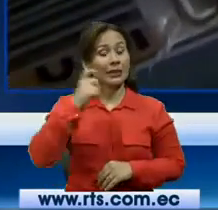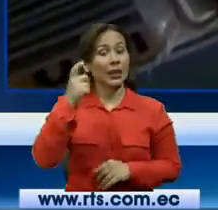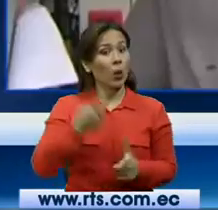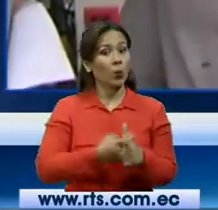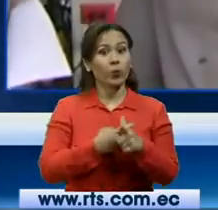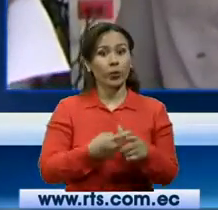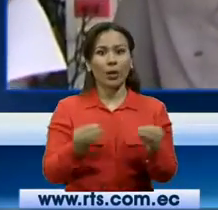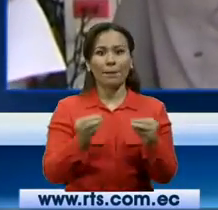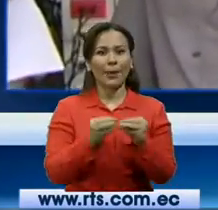mucha, mucha atención este caso.